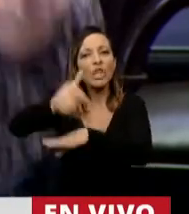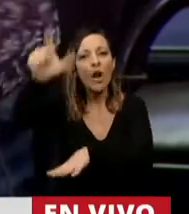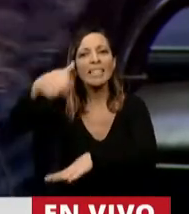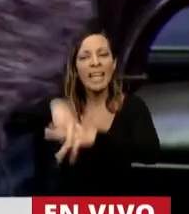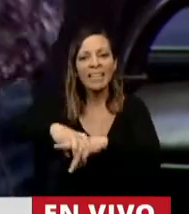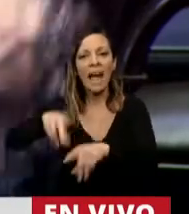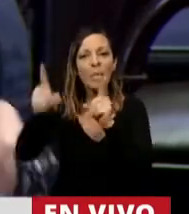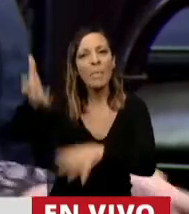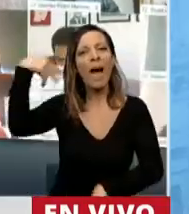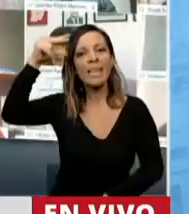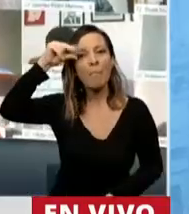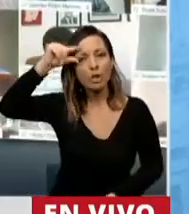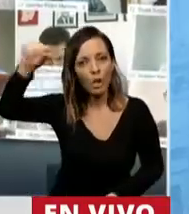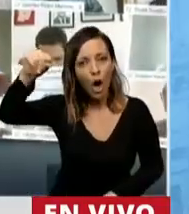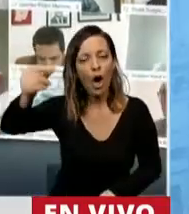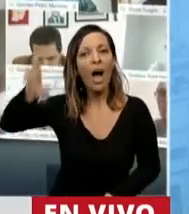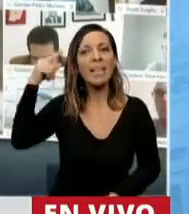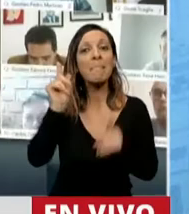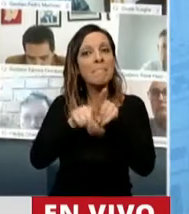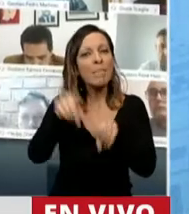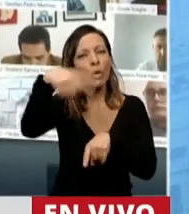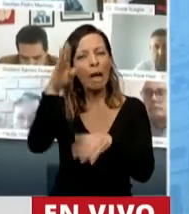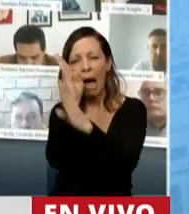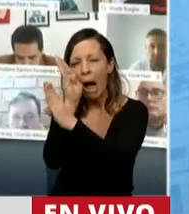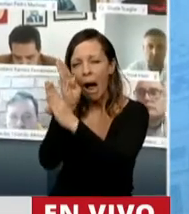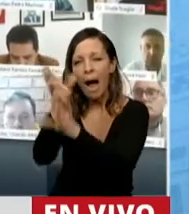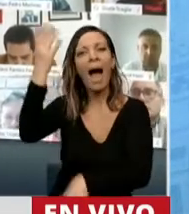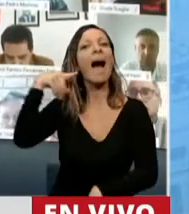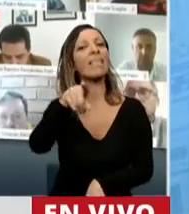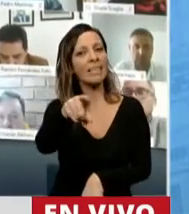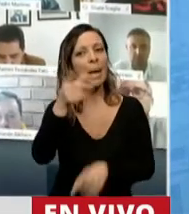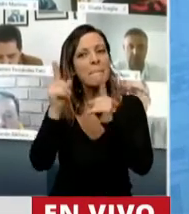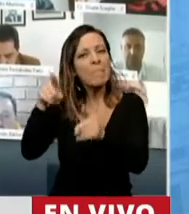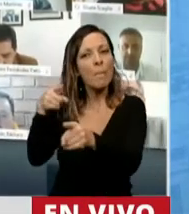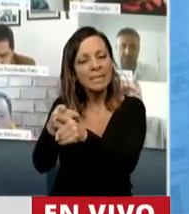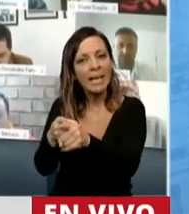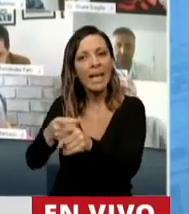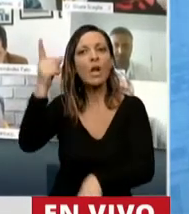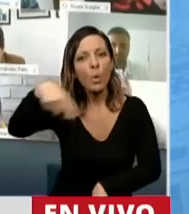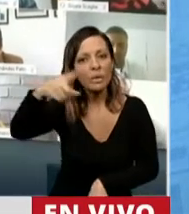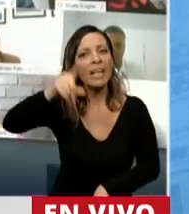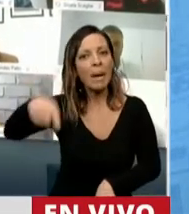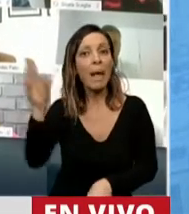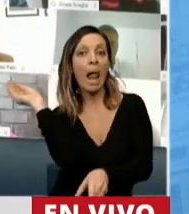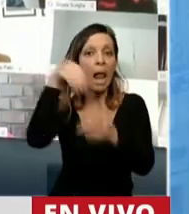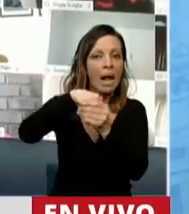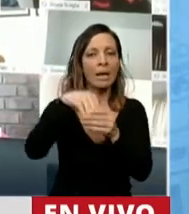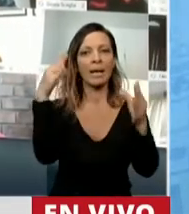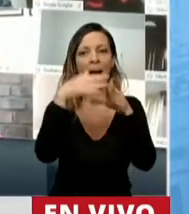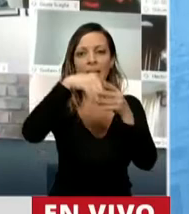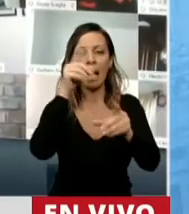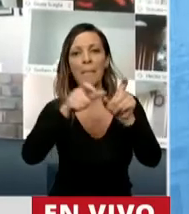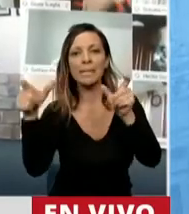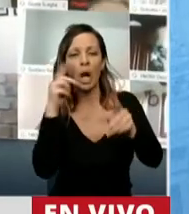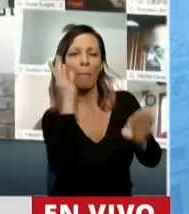era Emilio Monzó, al que ustedes espiaban, al que ustedes perseguían y le metieron gente en la casa, desde